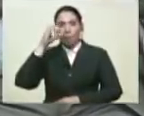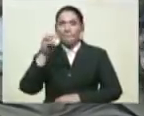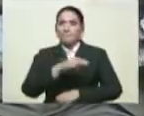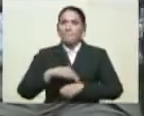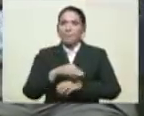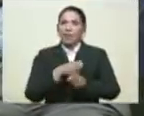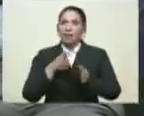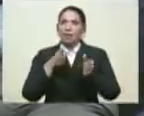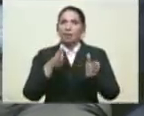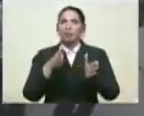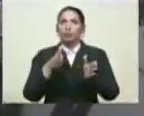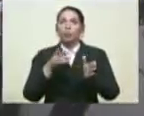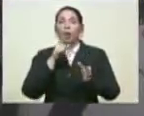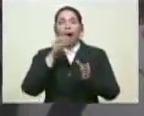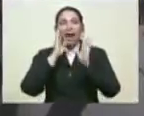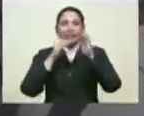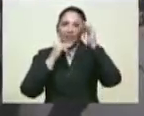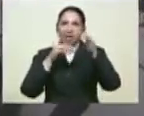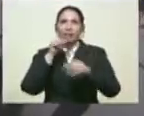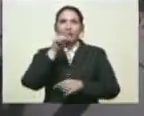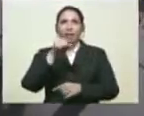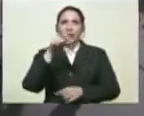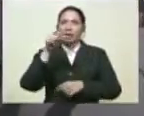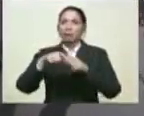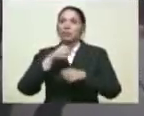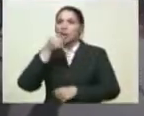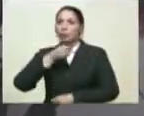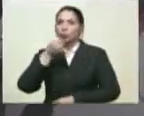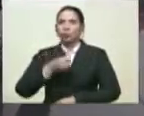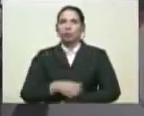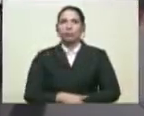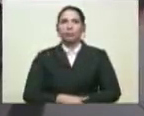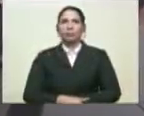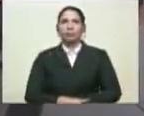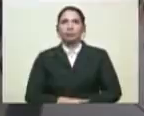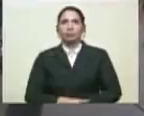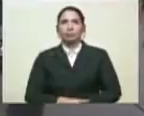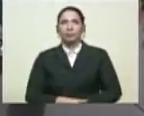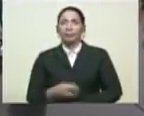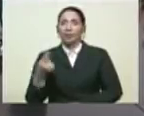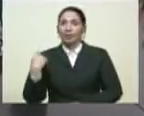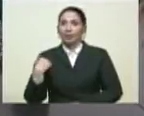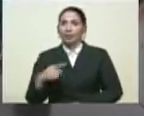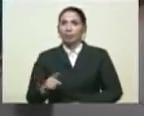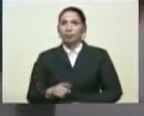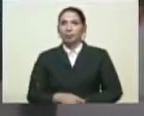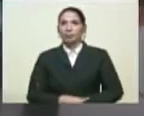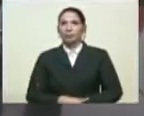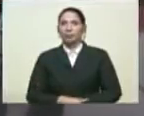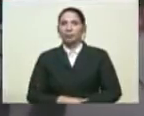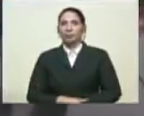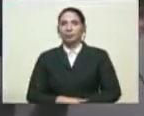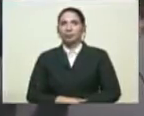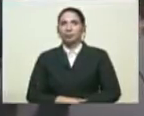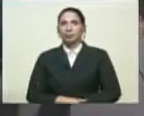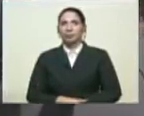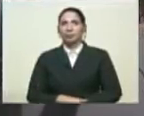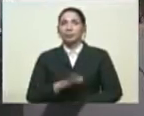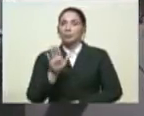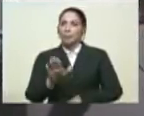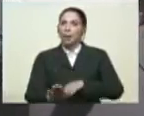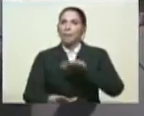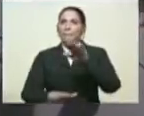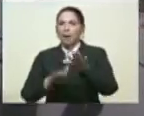Sotelo, para que atienda de inmediato esta denuncia. Tengo fe en los pasos que estamos dando.